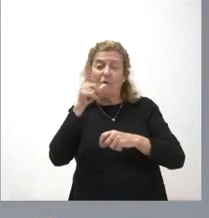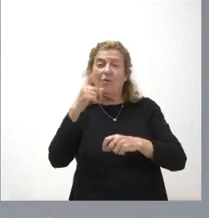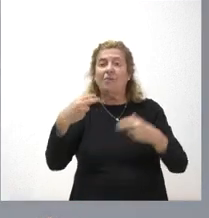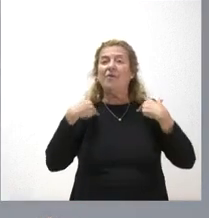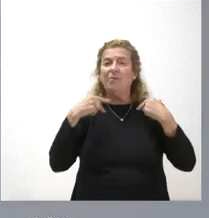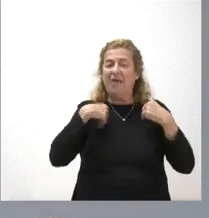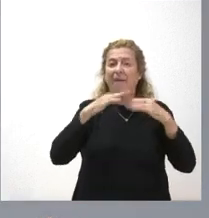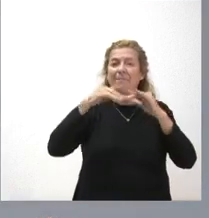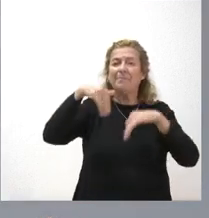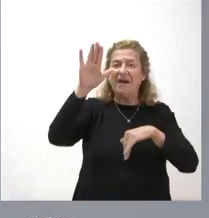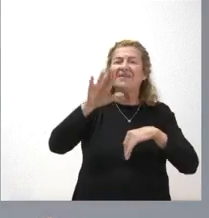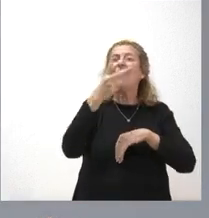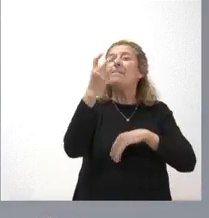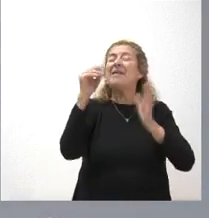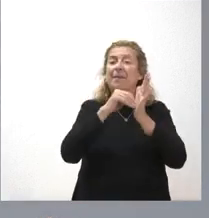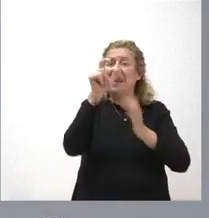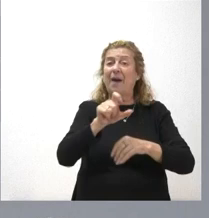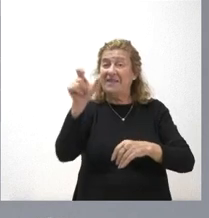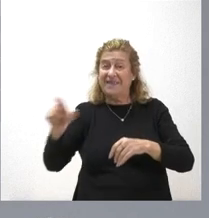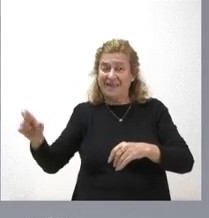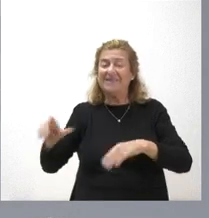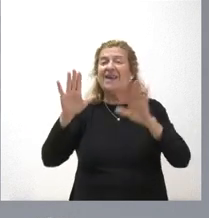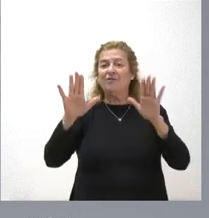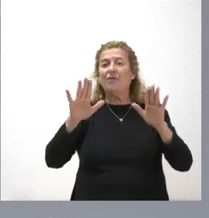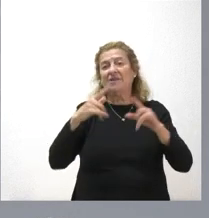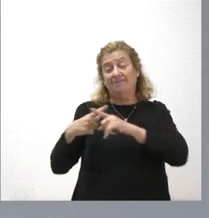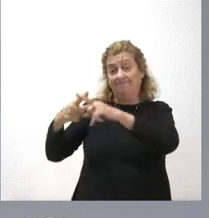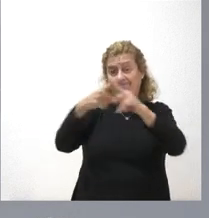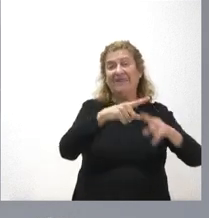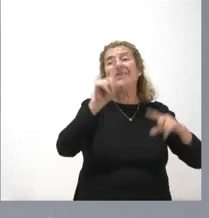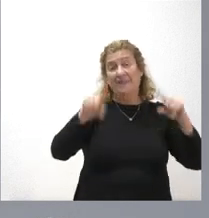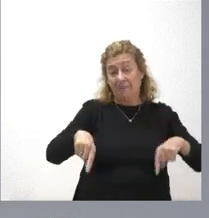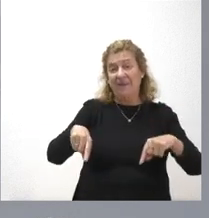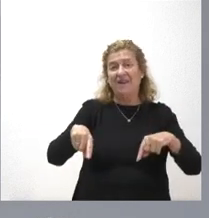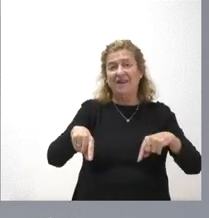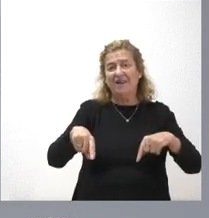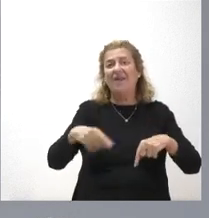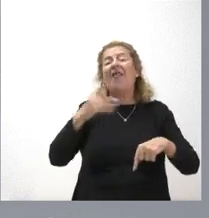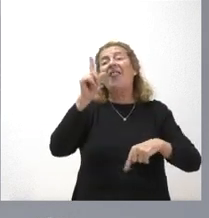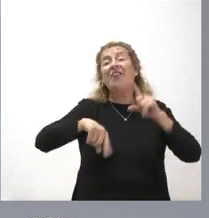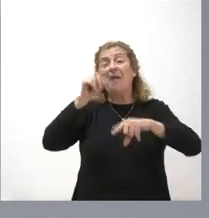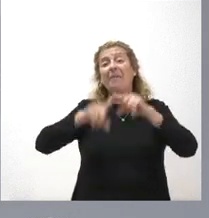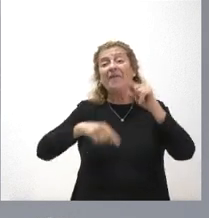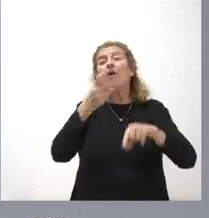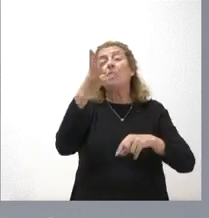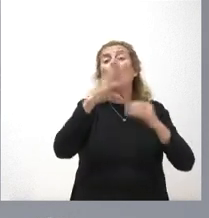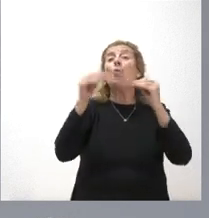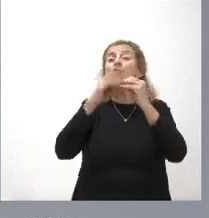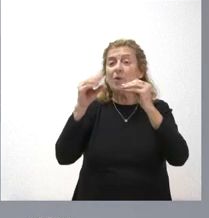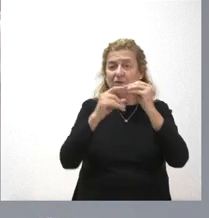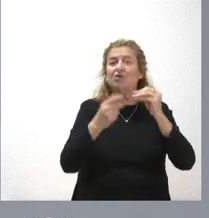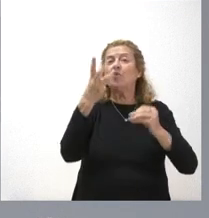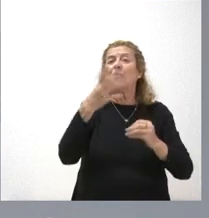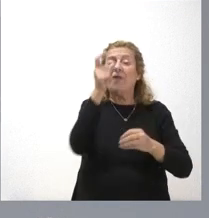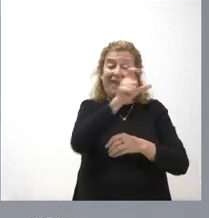de más de 20.000 habitantes entonces la distribución también es en función del número de usuarios y del número de